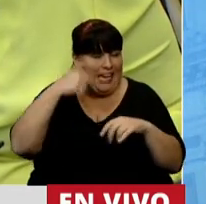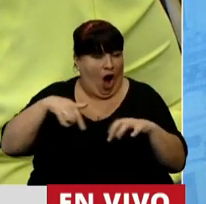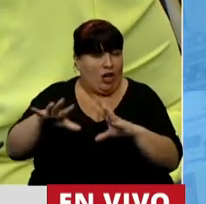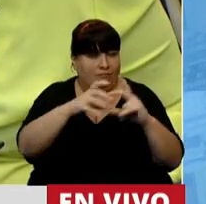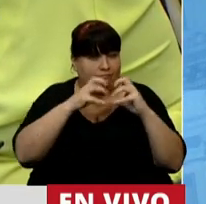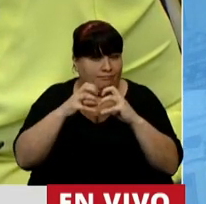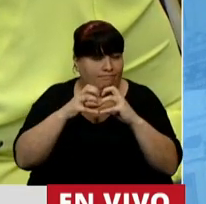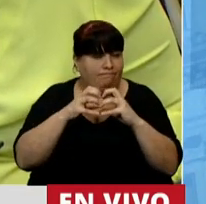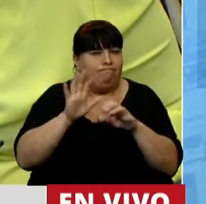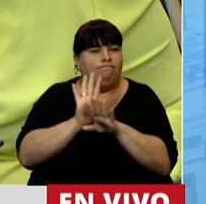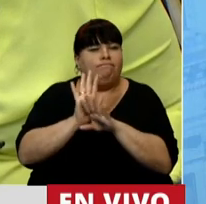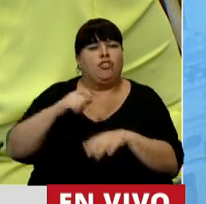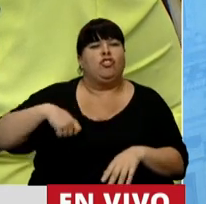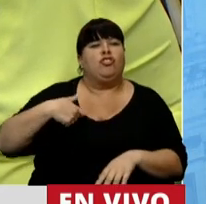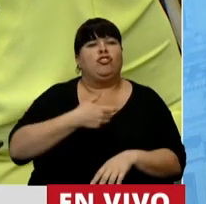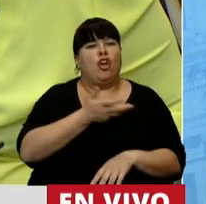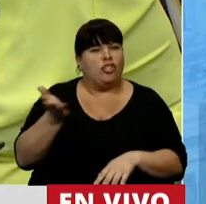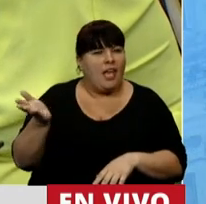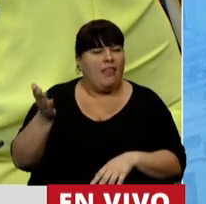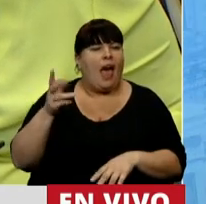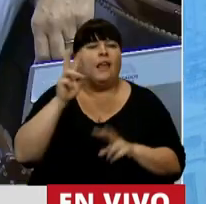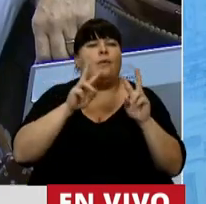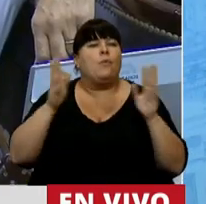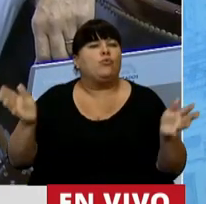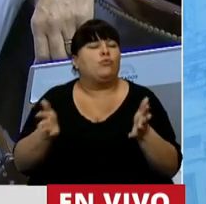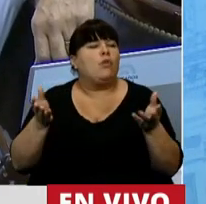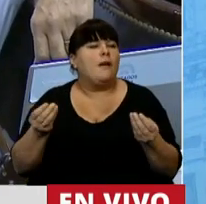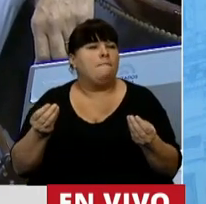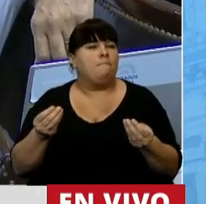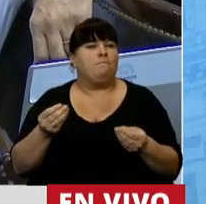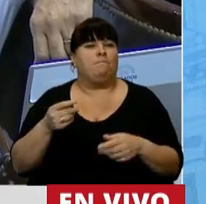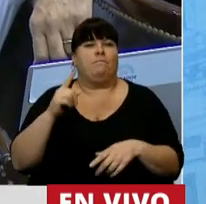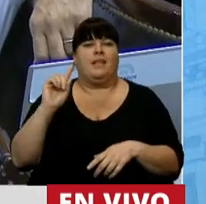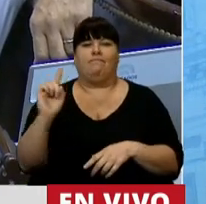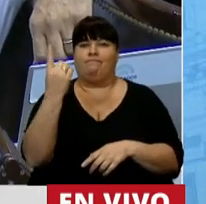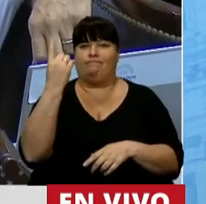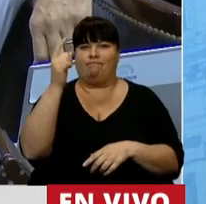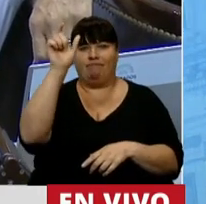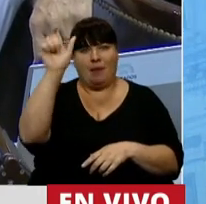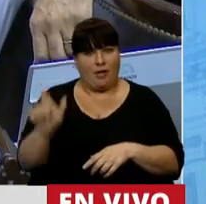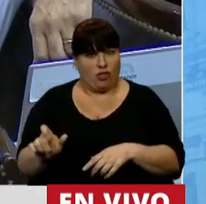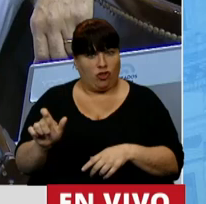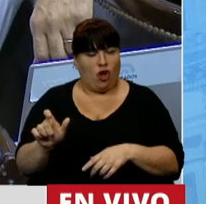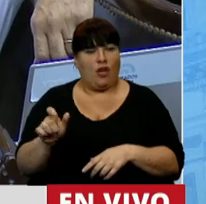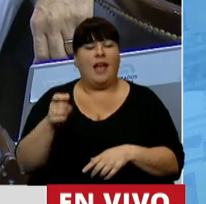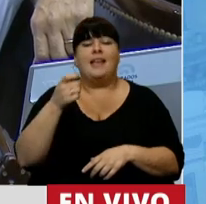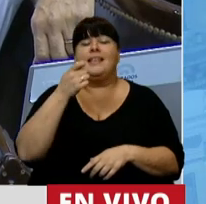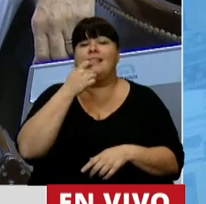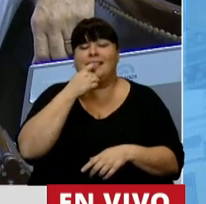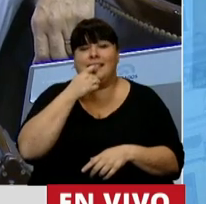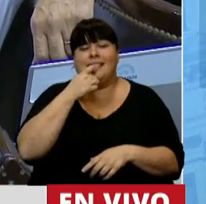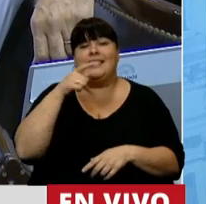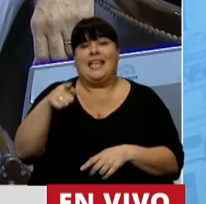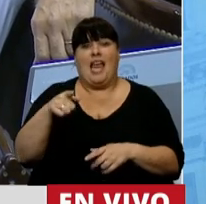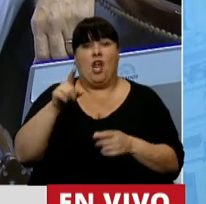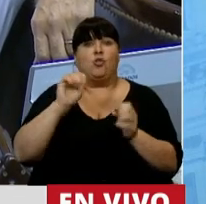es una sociedad donde propiciamos que el individuo, cuando las consecuencias